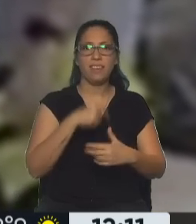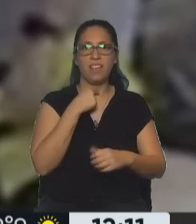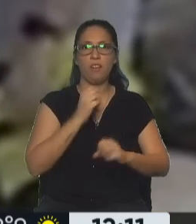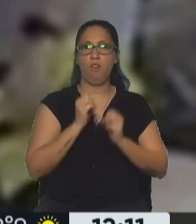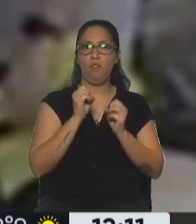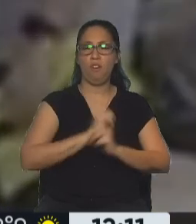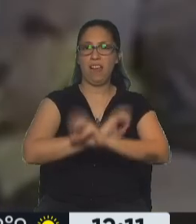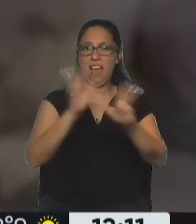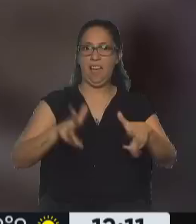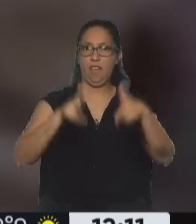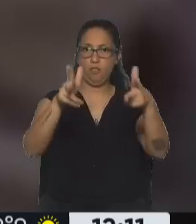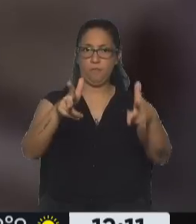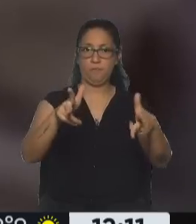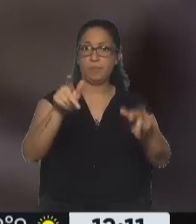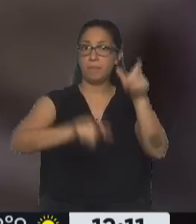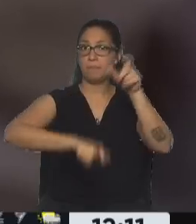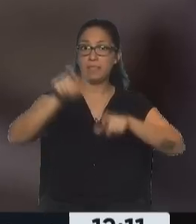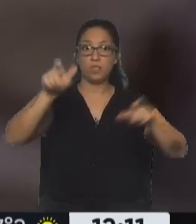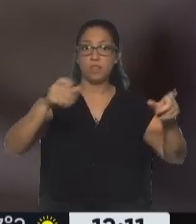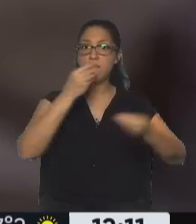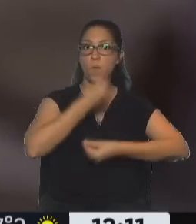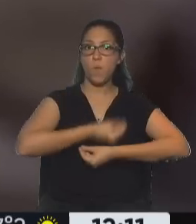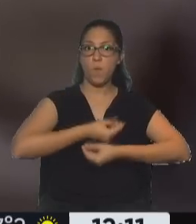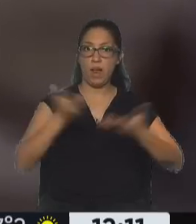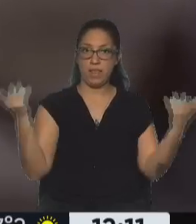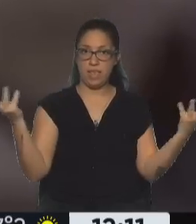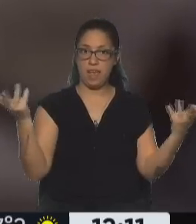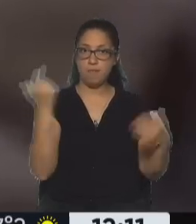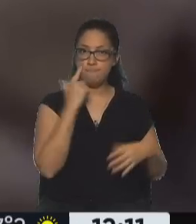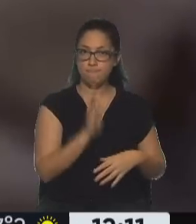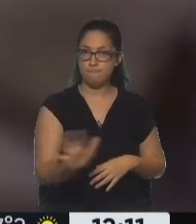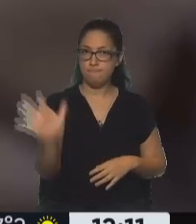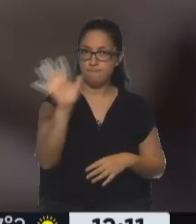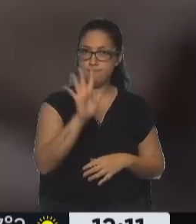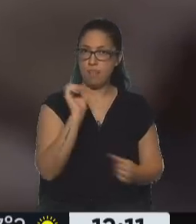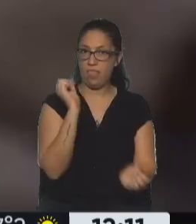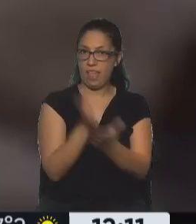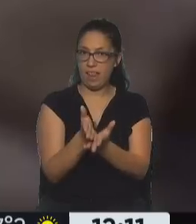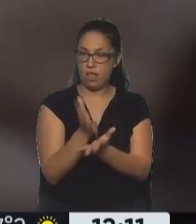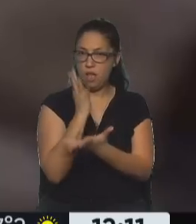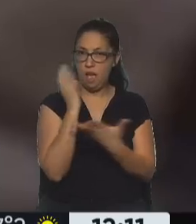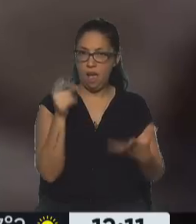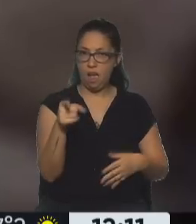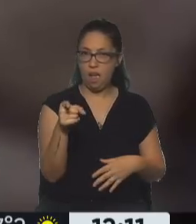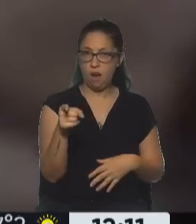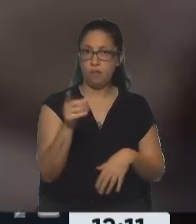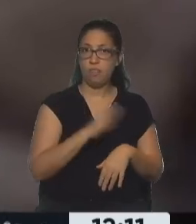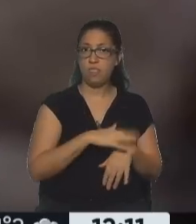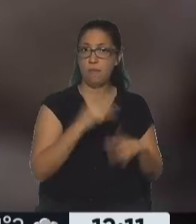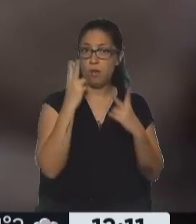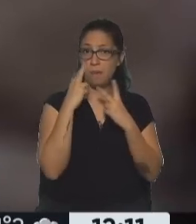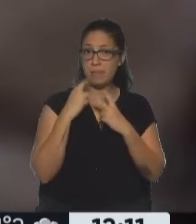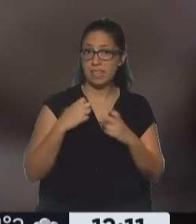se entienda. Cualquier habitante que está sospechado de cometer un delito, y durante el curso de esa